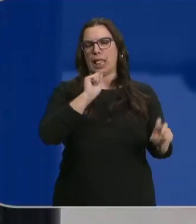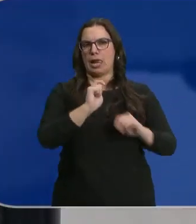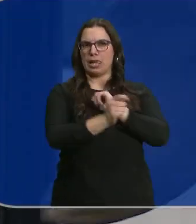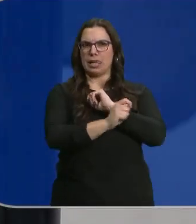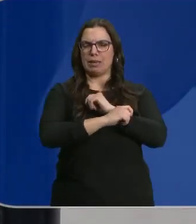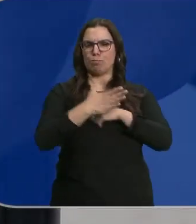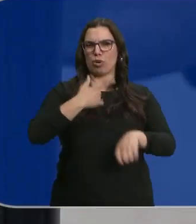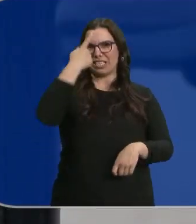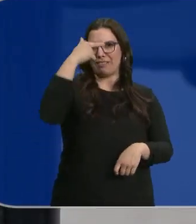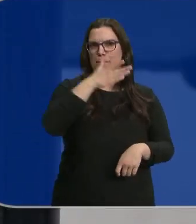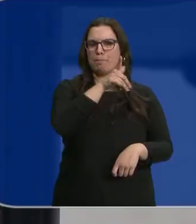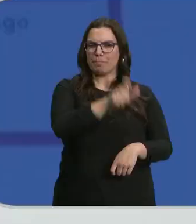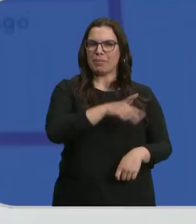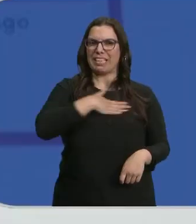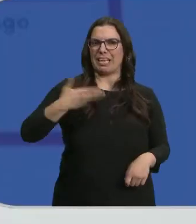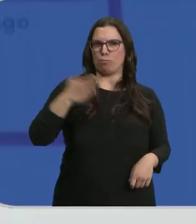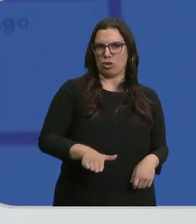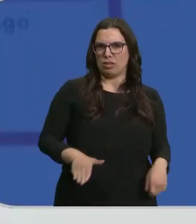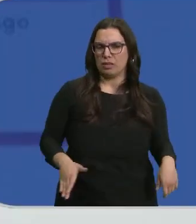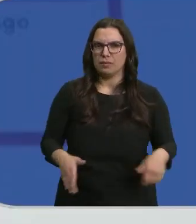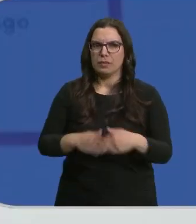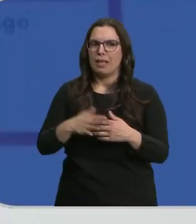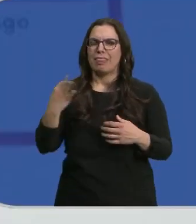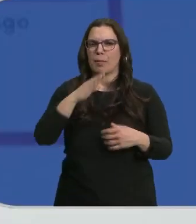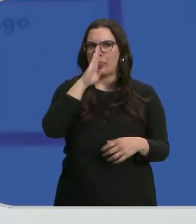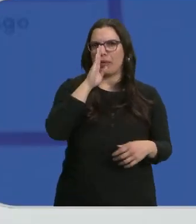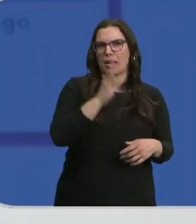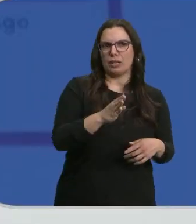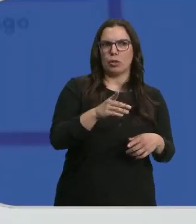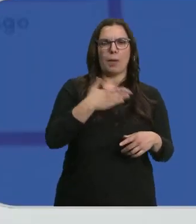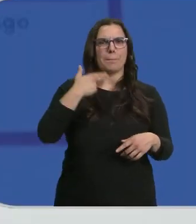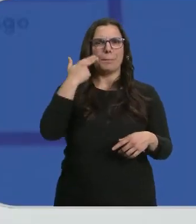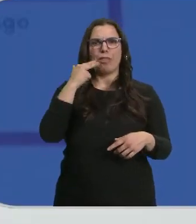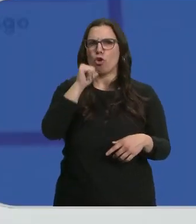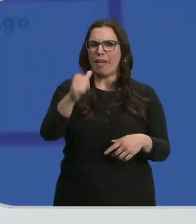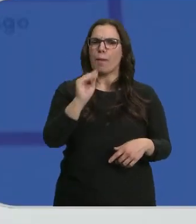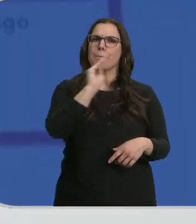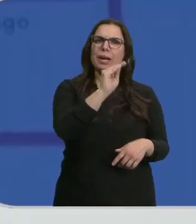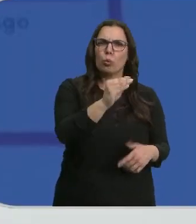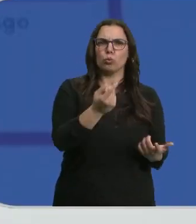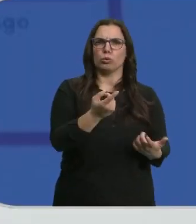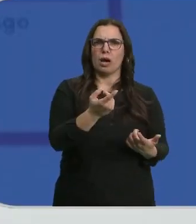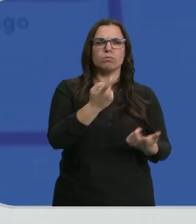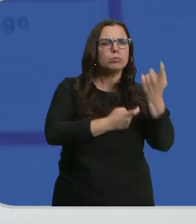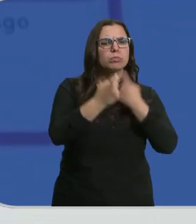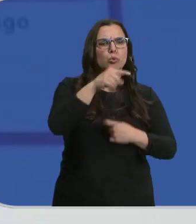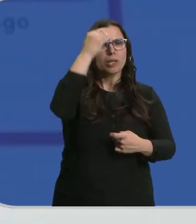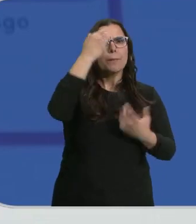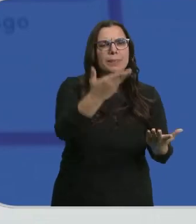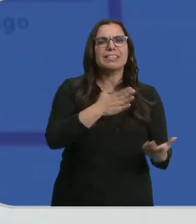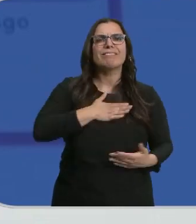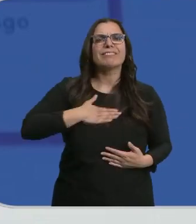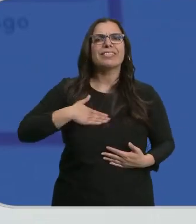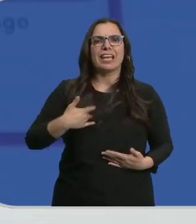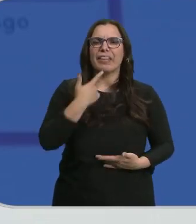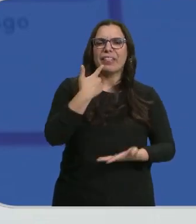un menor quiere terminar con su vida. Hay que abordar directamente, no hay que tener miedo, hay que preguntar qué es lo que estás pensando, qué